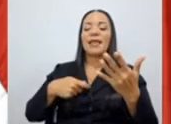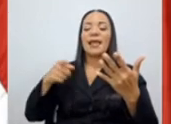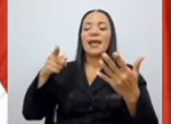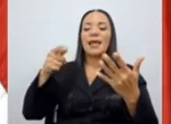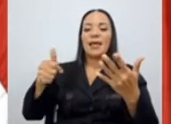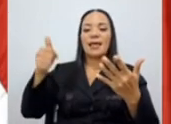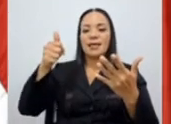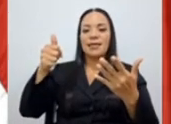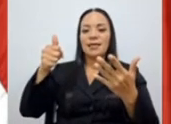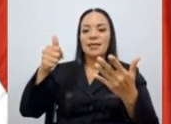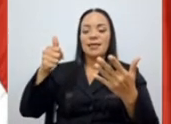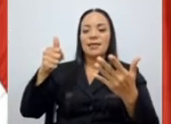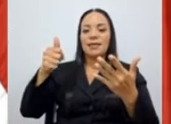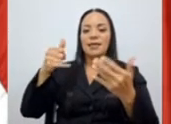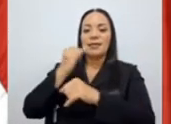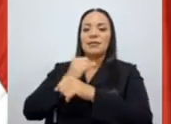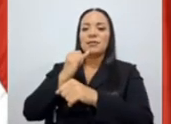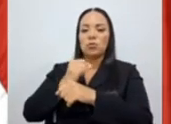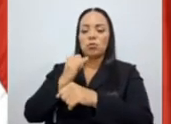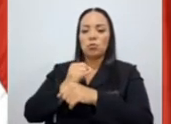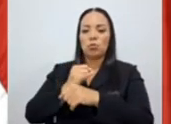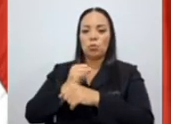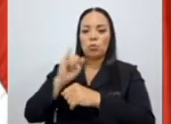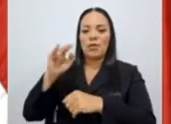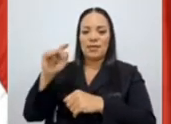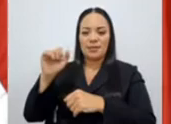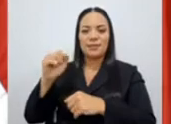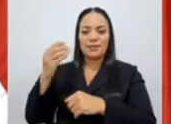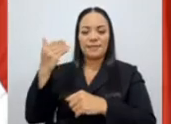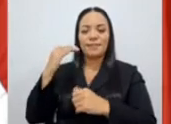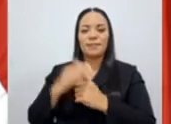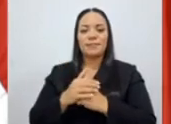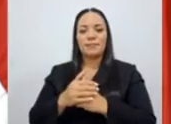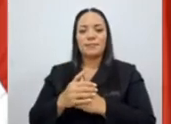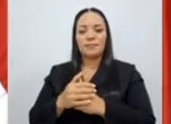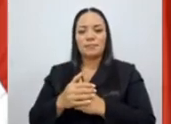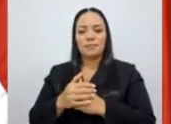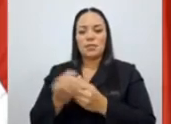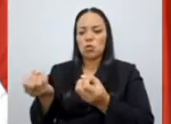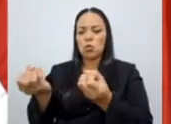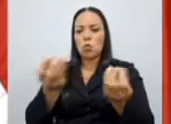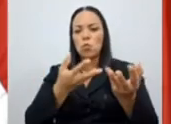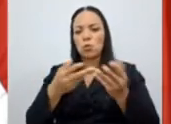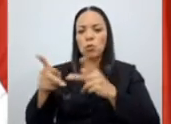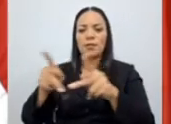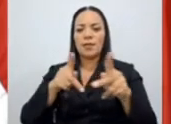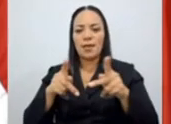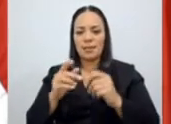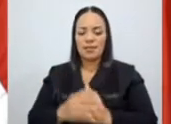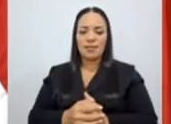de aquel entonces, y a un montón de entidades, porque